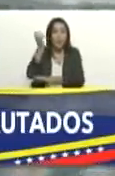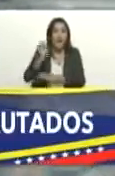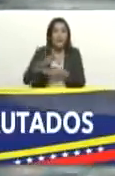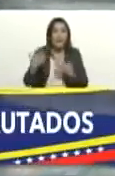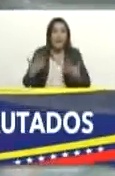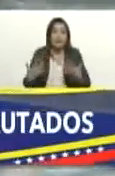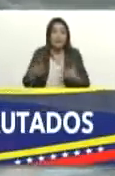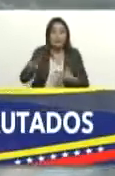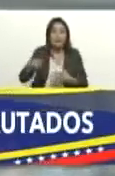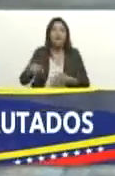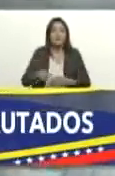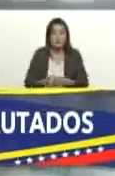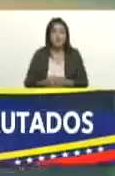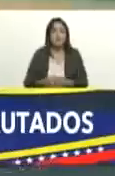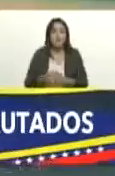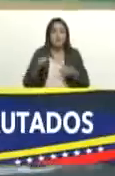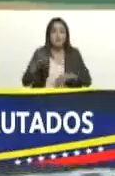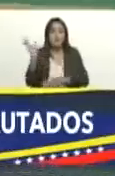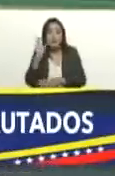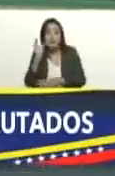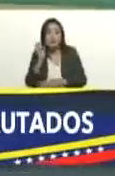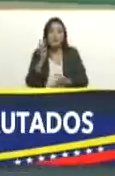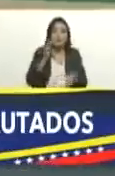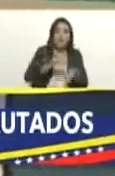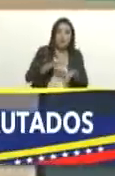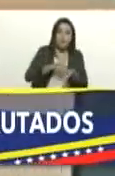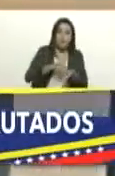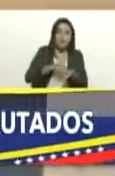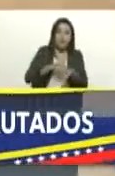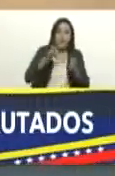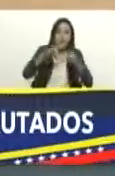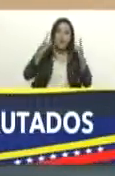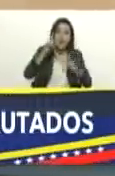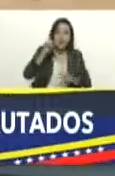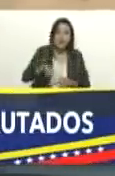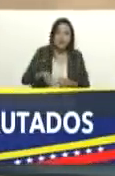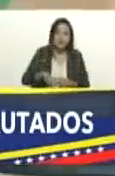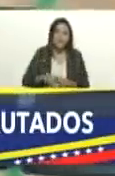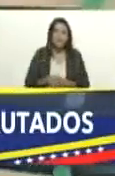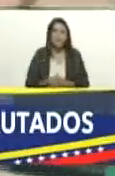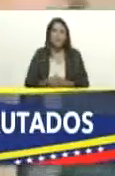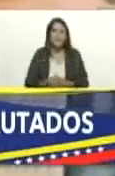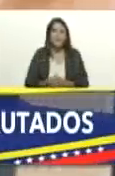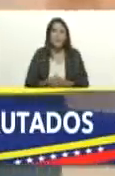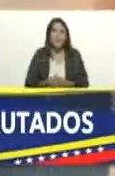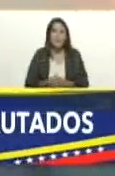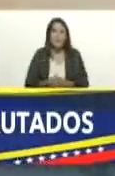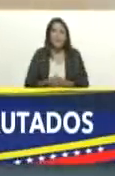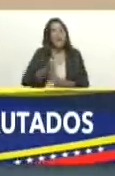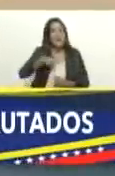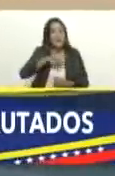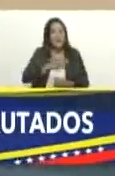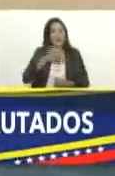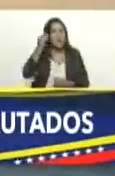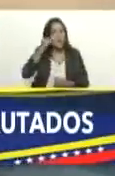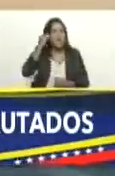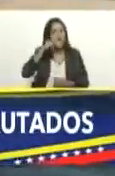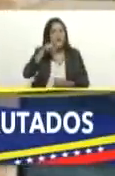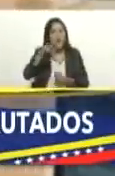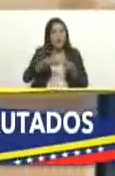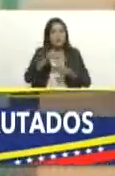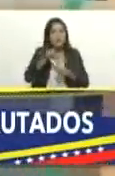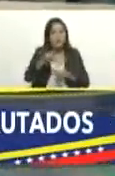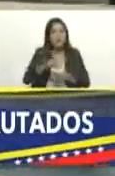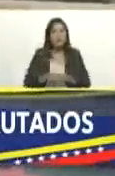emergencia en Caracas y en Miranda y en el estado de La Guaira es lo que teníamos pensado y destinado para que fortalezcamos el